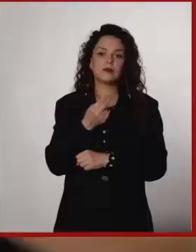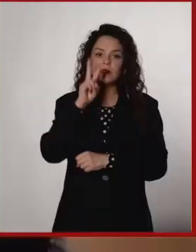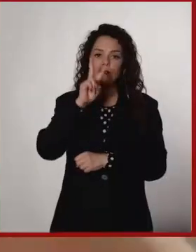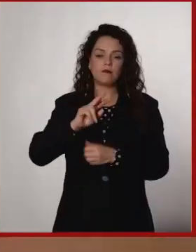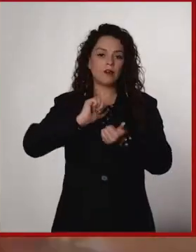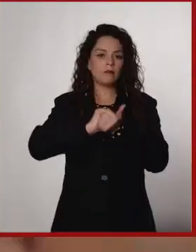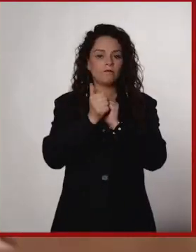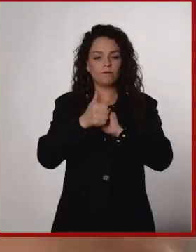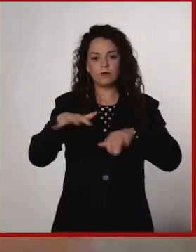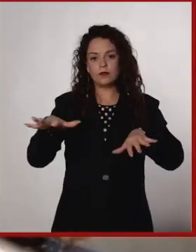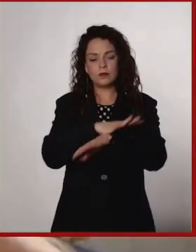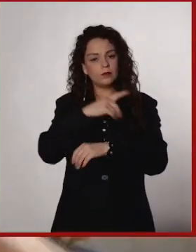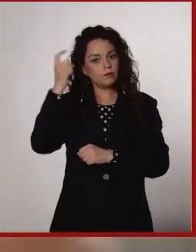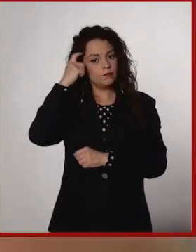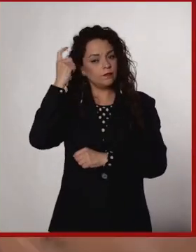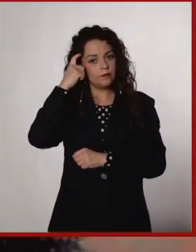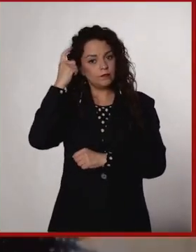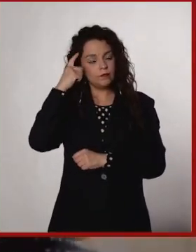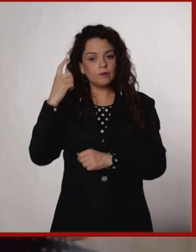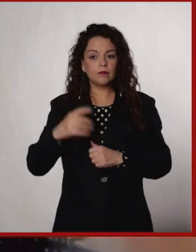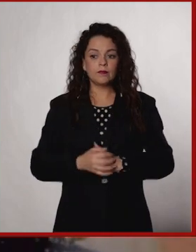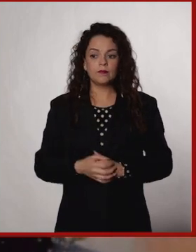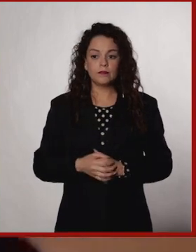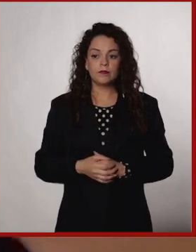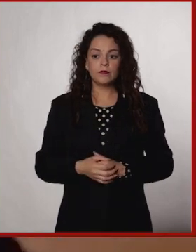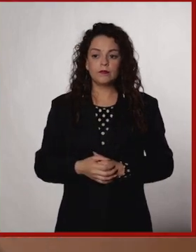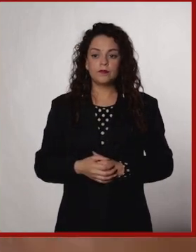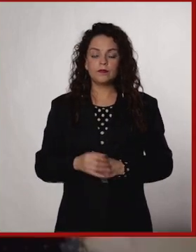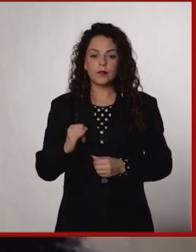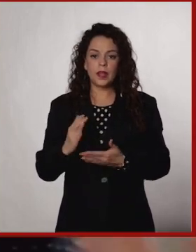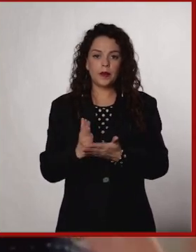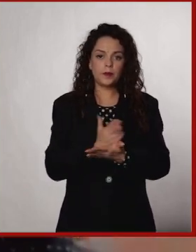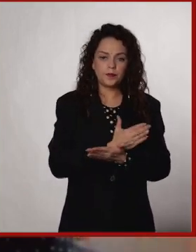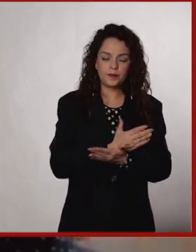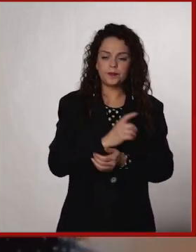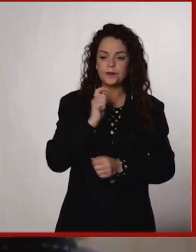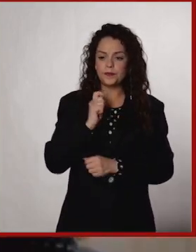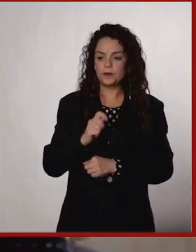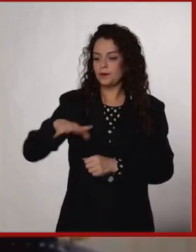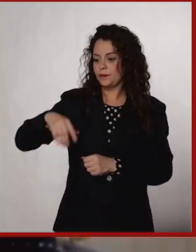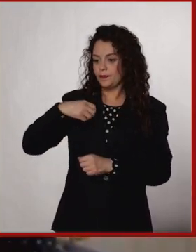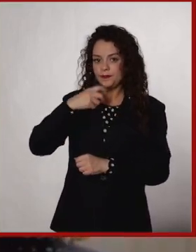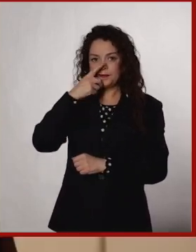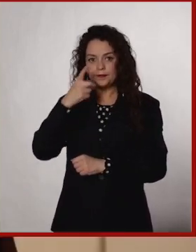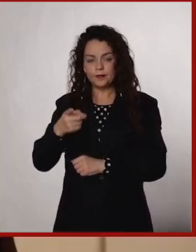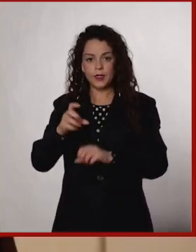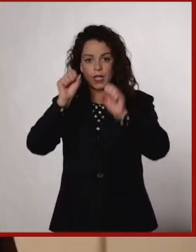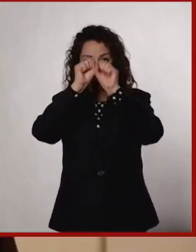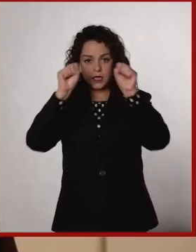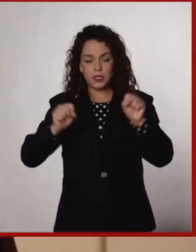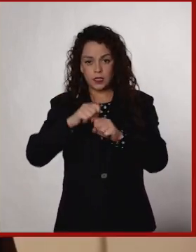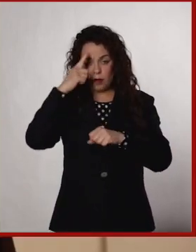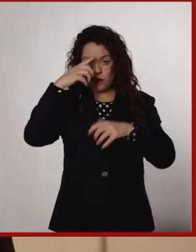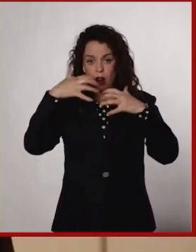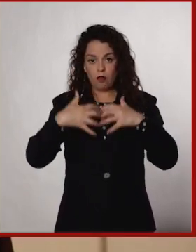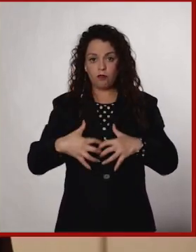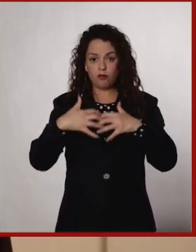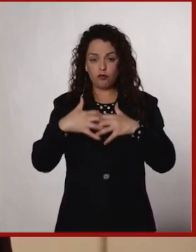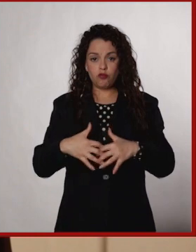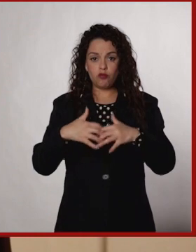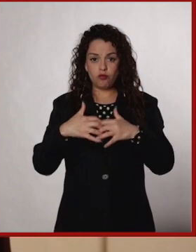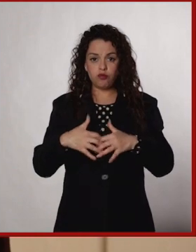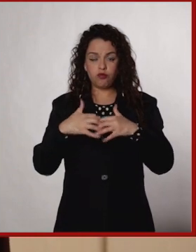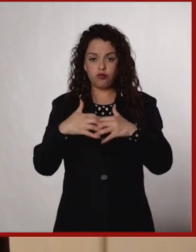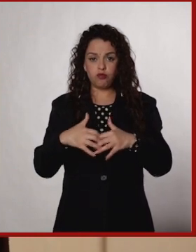empezar un cambio también de cambios de actitud. Por otro lado, pues como también decíamos hace rato, el sistema